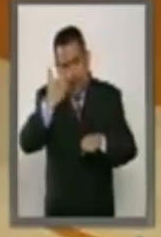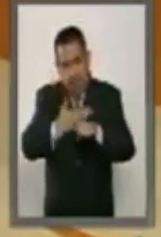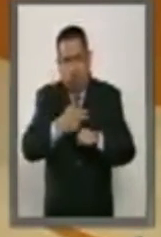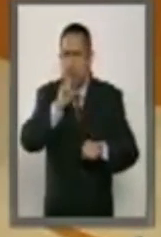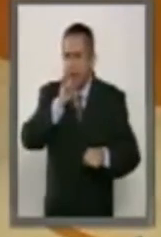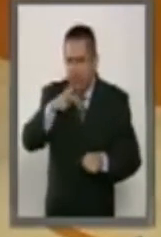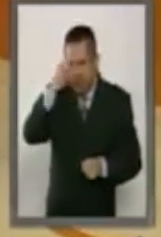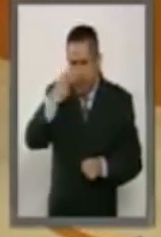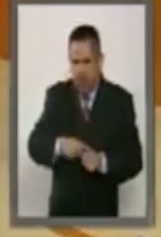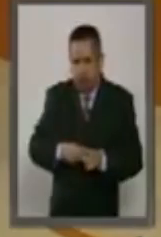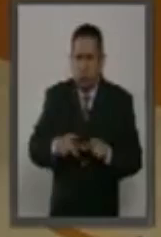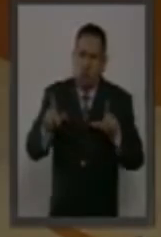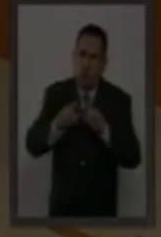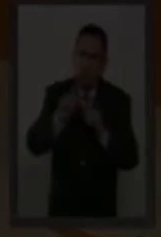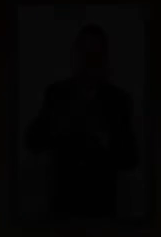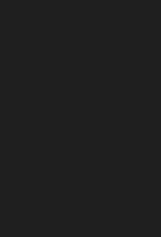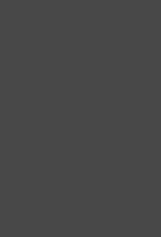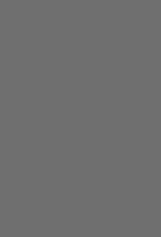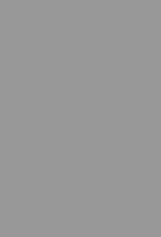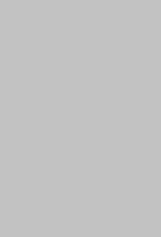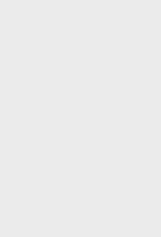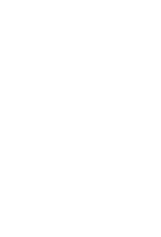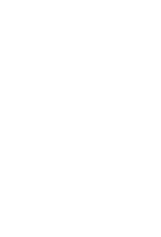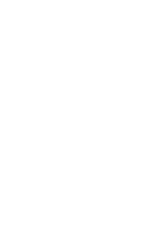los mexicanos. Muchas gracias, señor presidente.